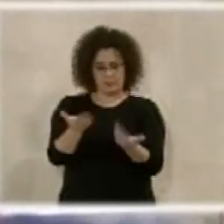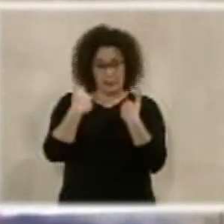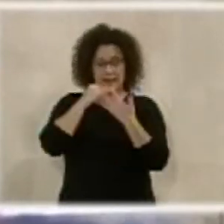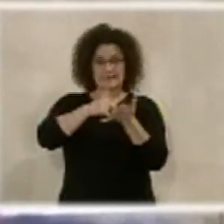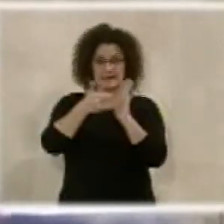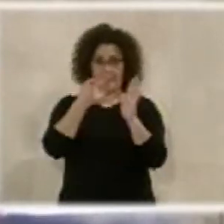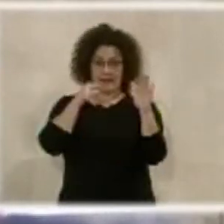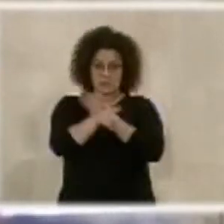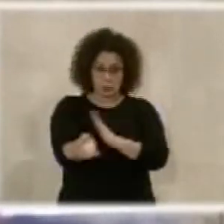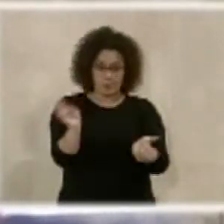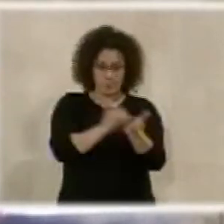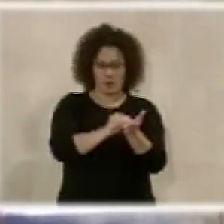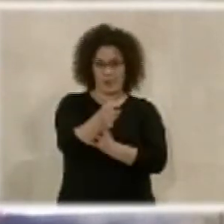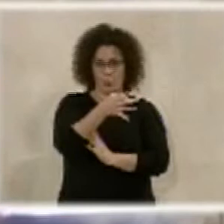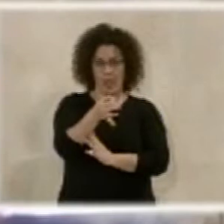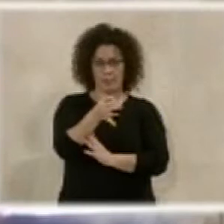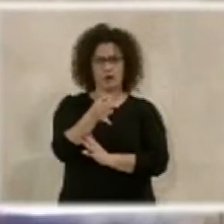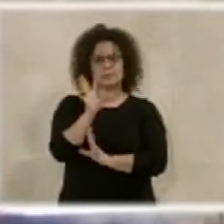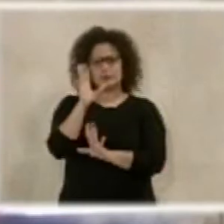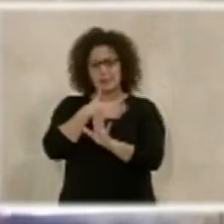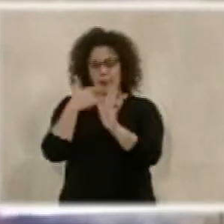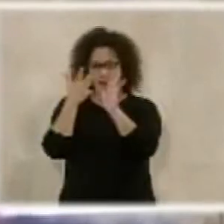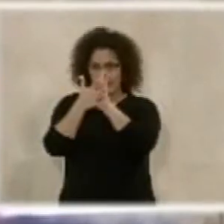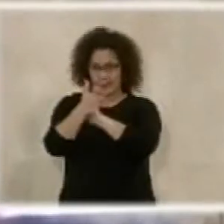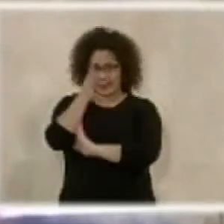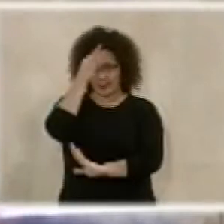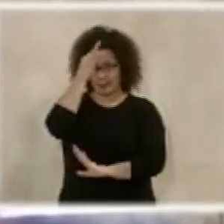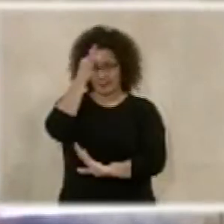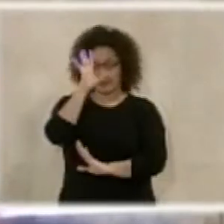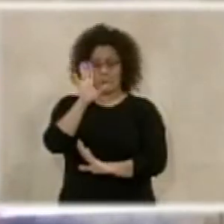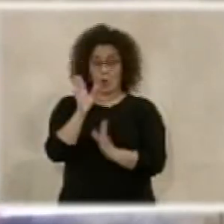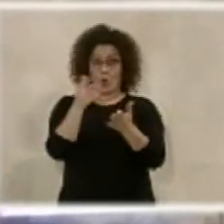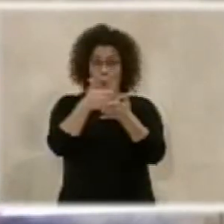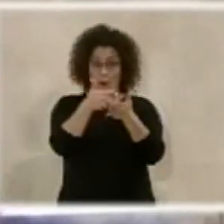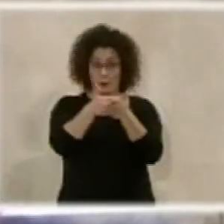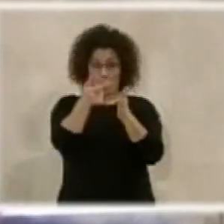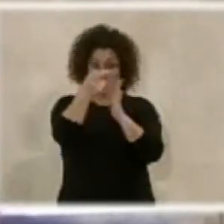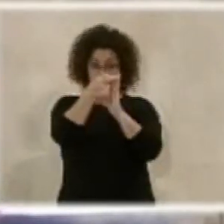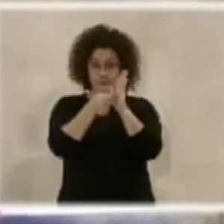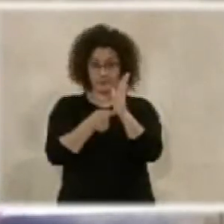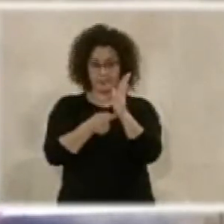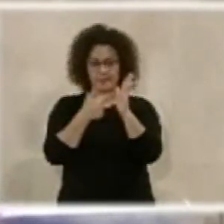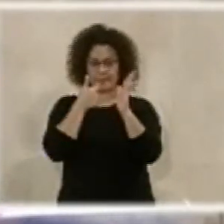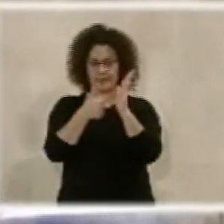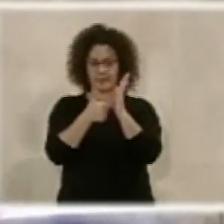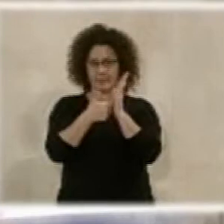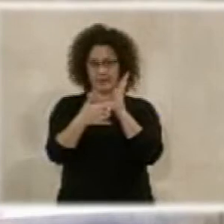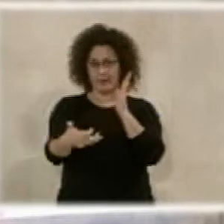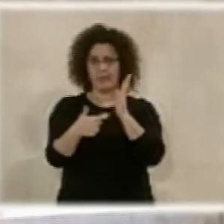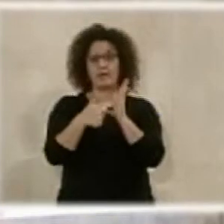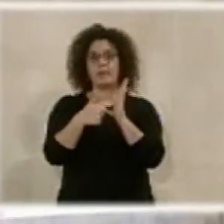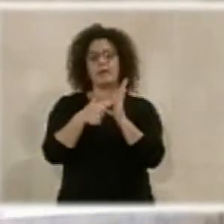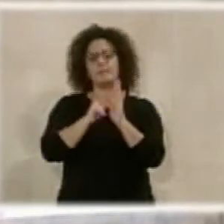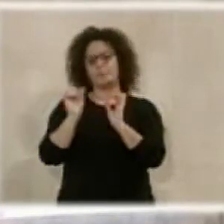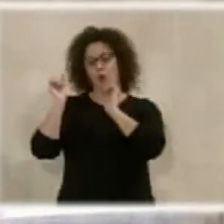más adecuado y quiero hacer un matiz porque en la moción se hacía referencia a un